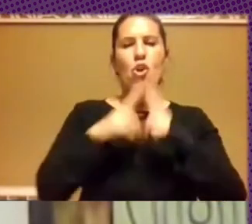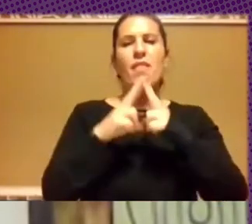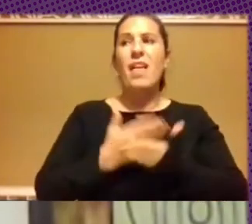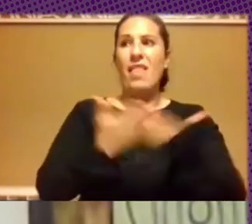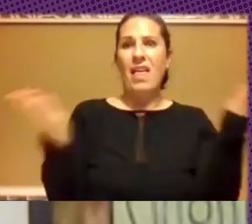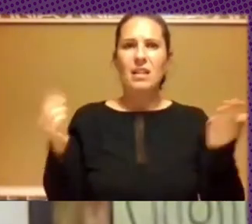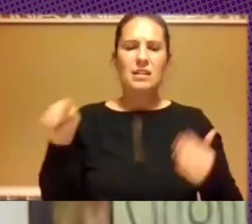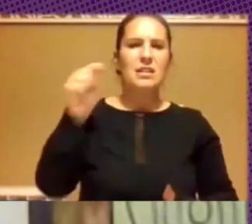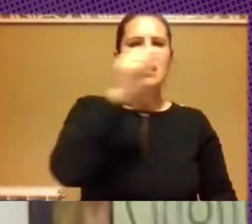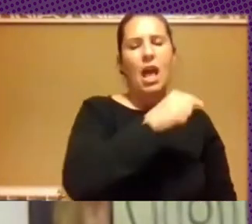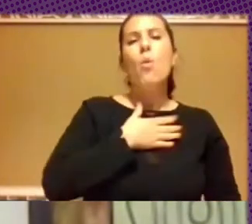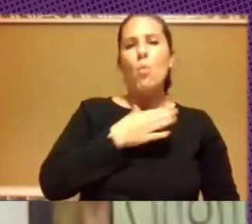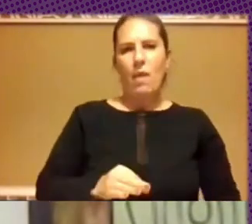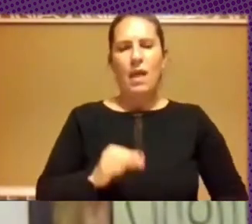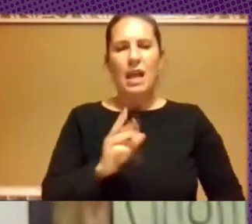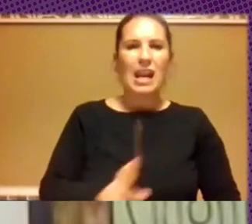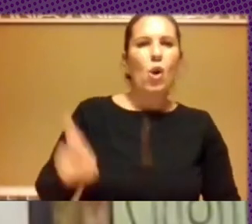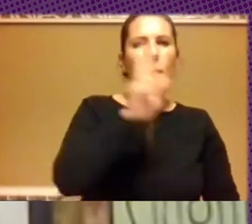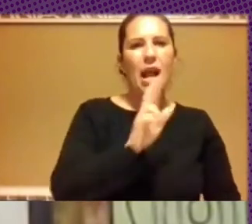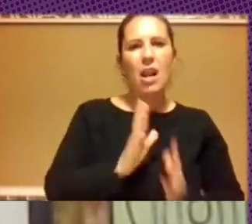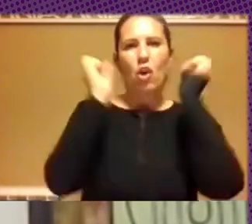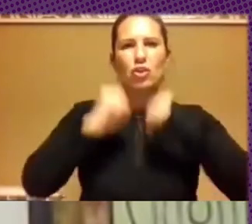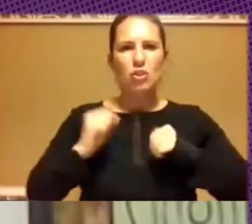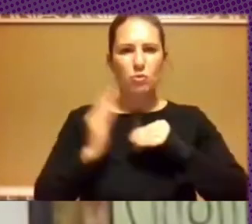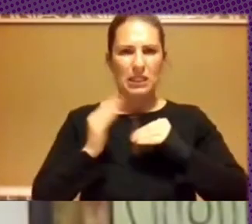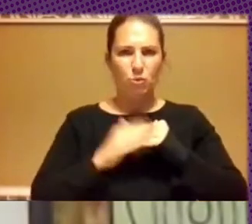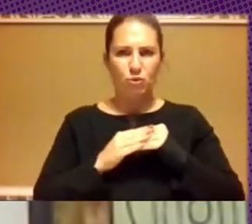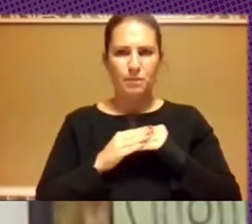podemos recuperar ciertos consensos mínimos